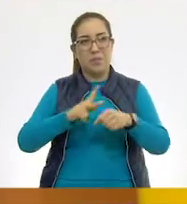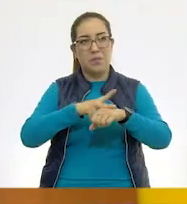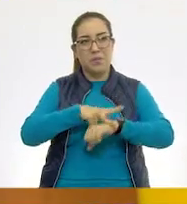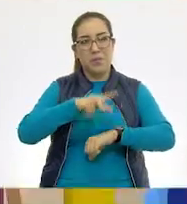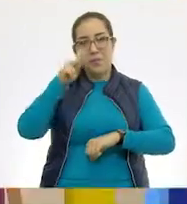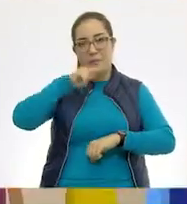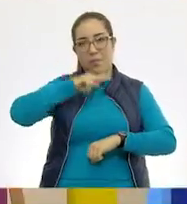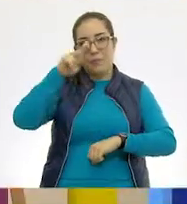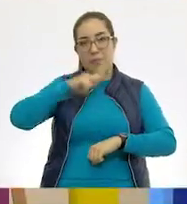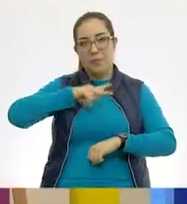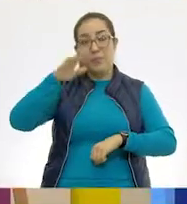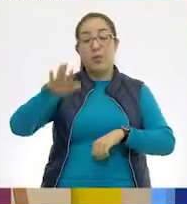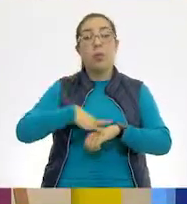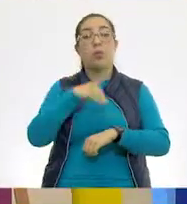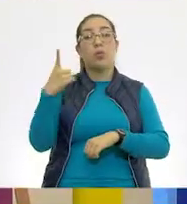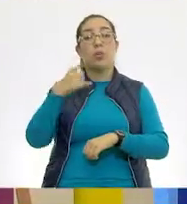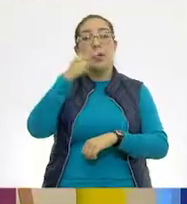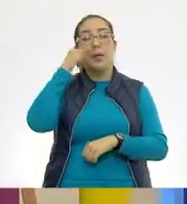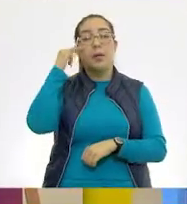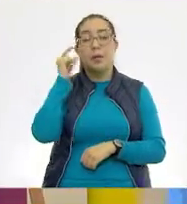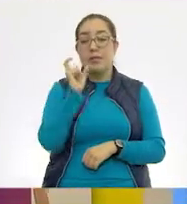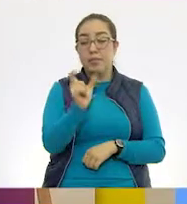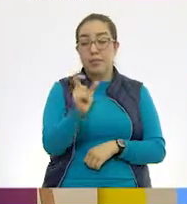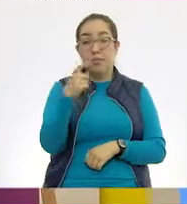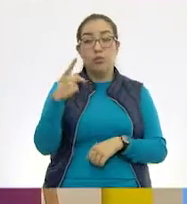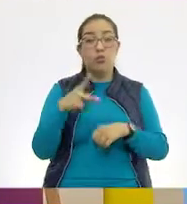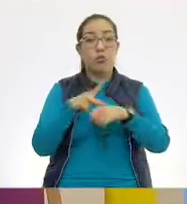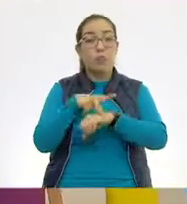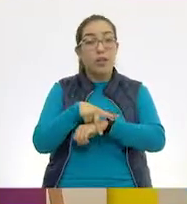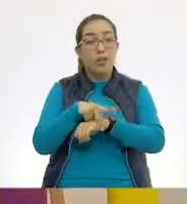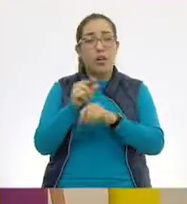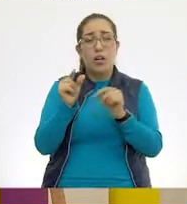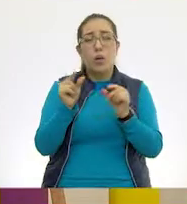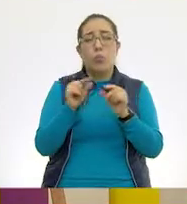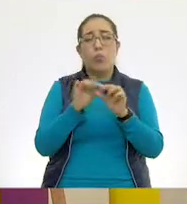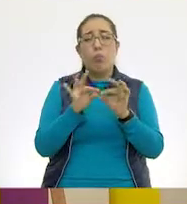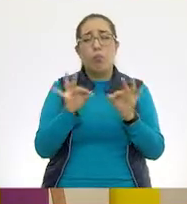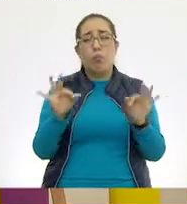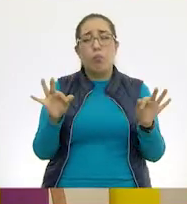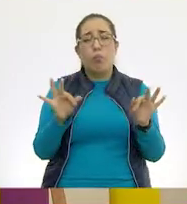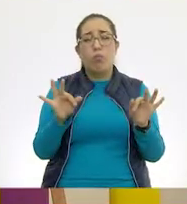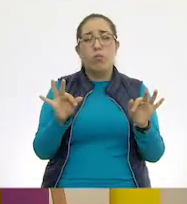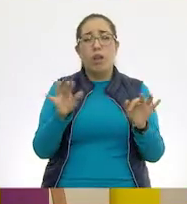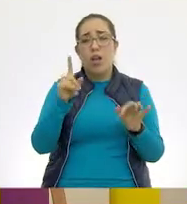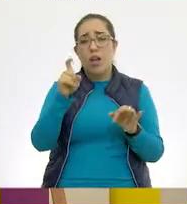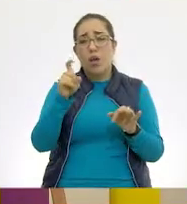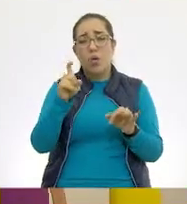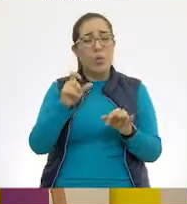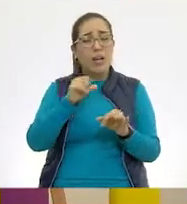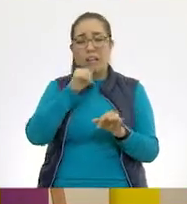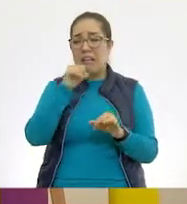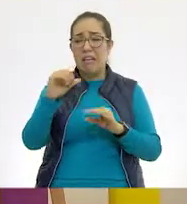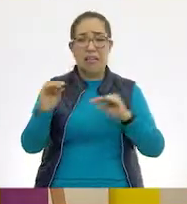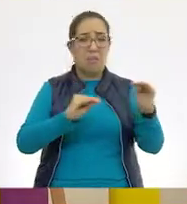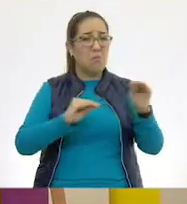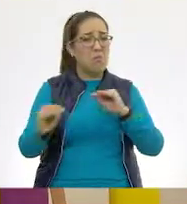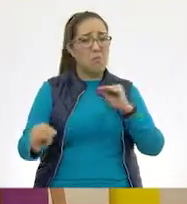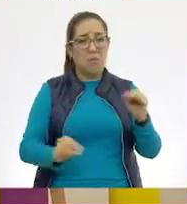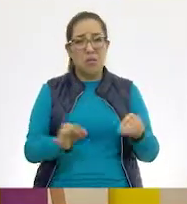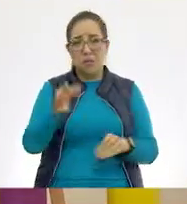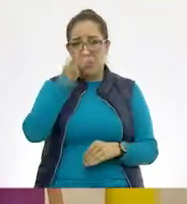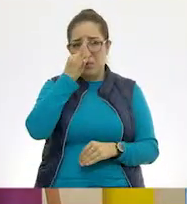¿Sale? Porque son chiquititos, su piel es delgada y húmeda, y casi no se mueven. Muy Así los podemos encontrar.